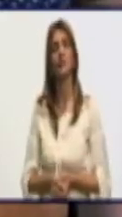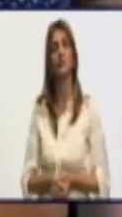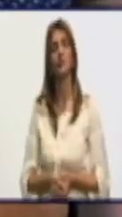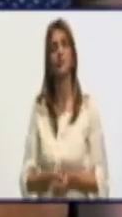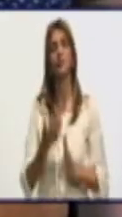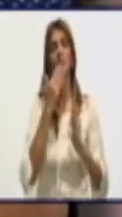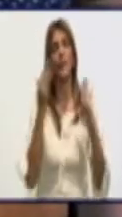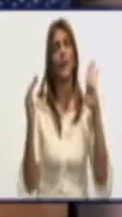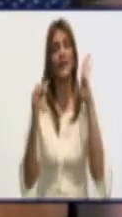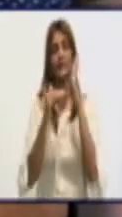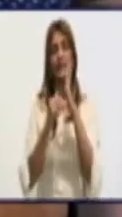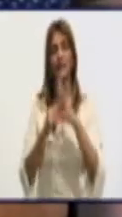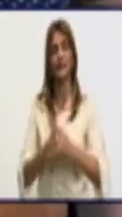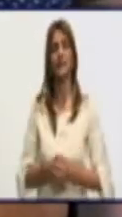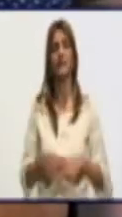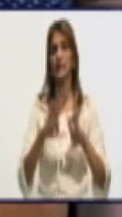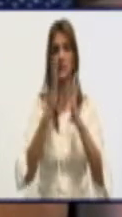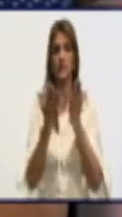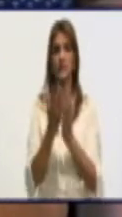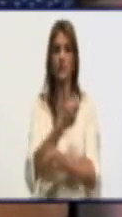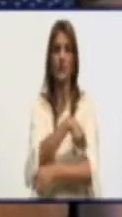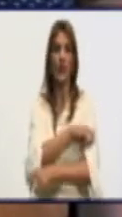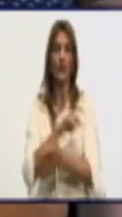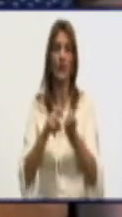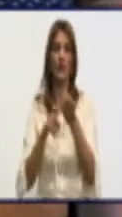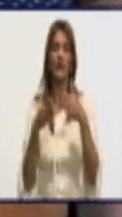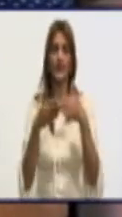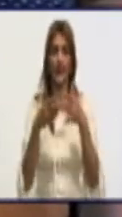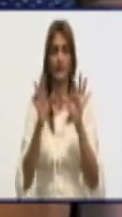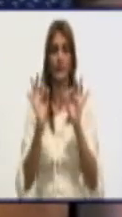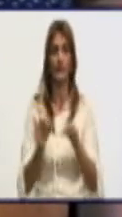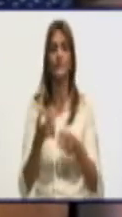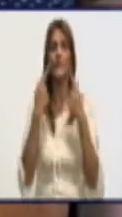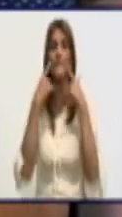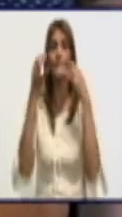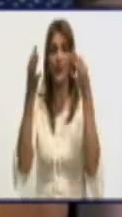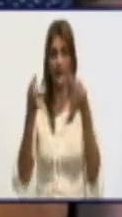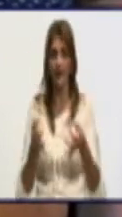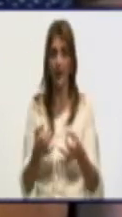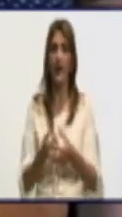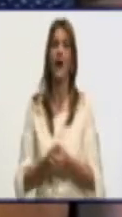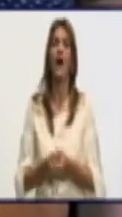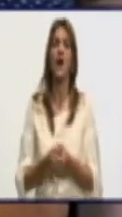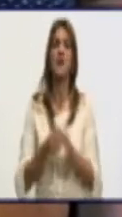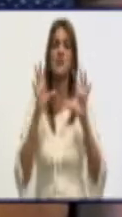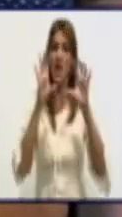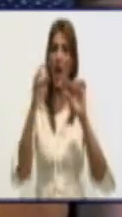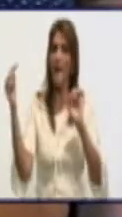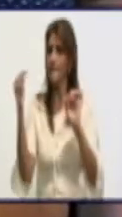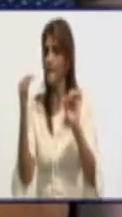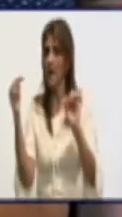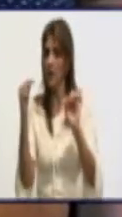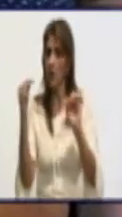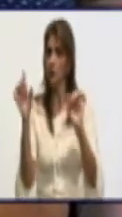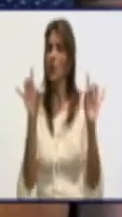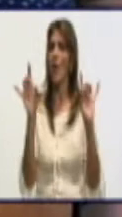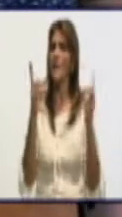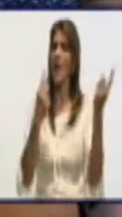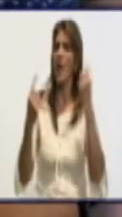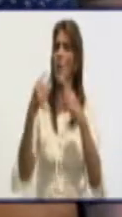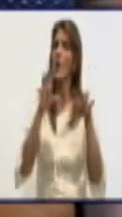y a los televidentes de Granma. Sí, ha disminuido la queja, se trabaja, pero aún persisten quejas,